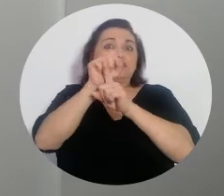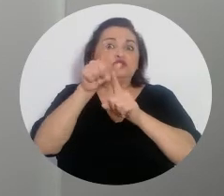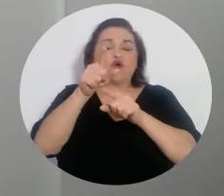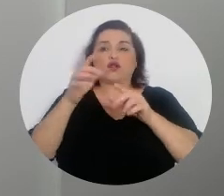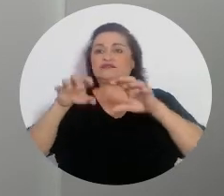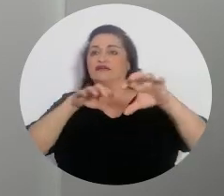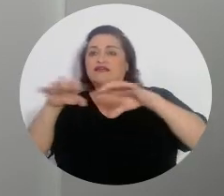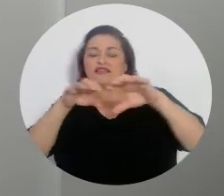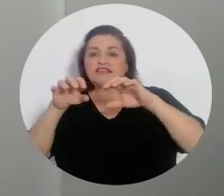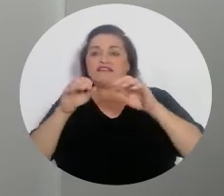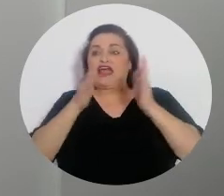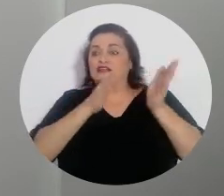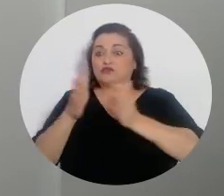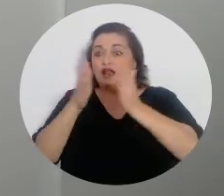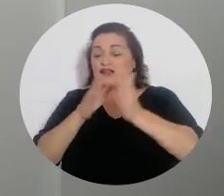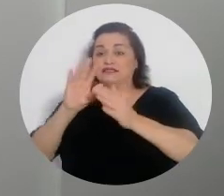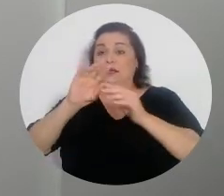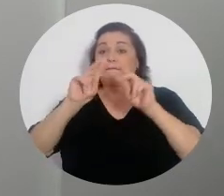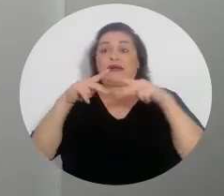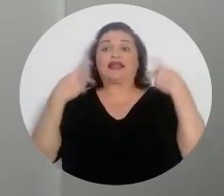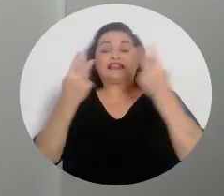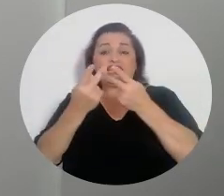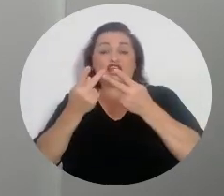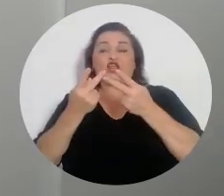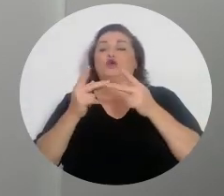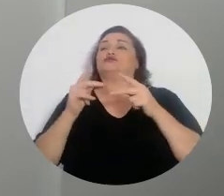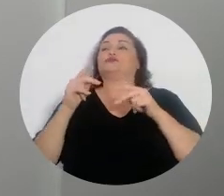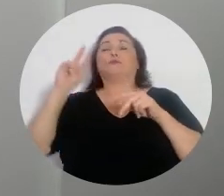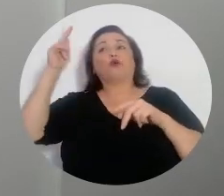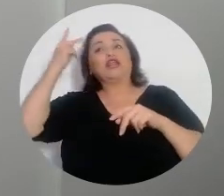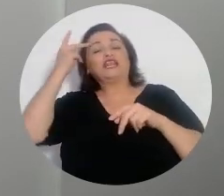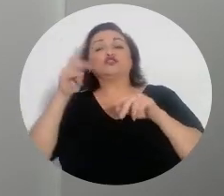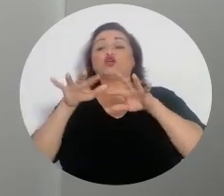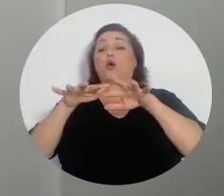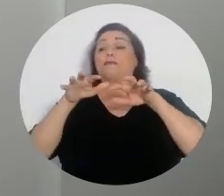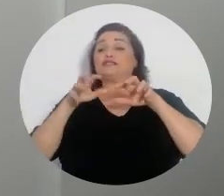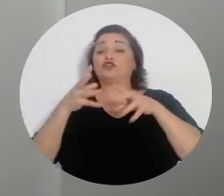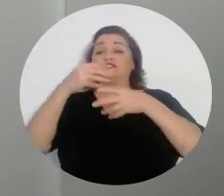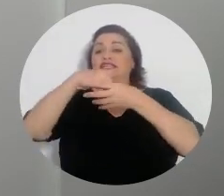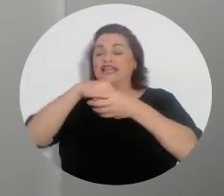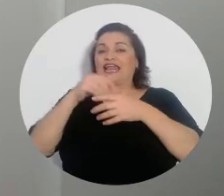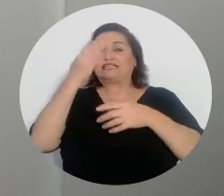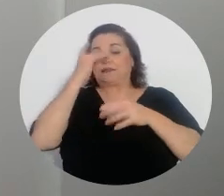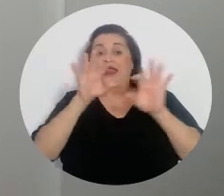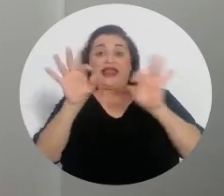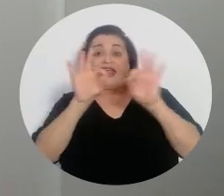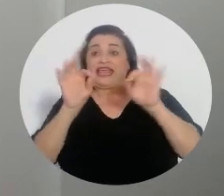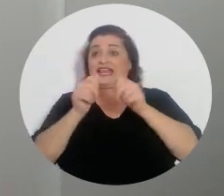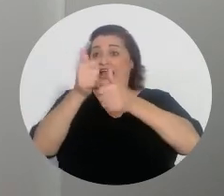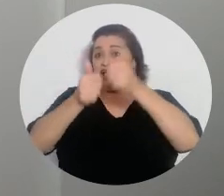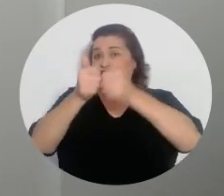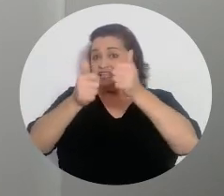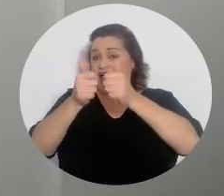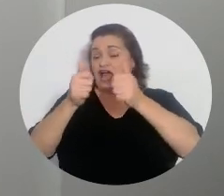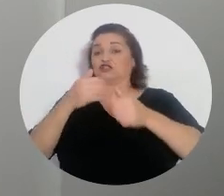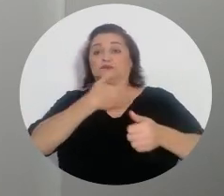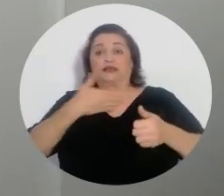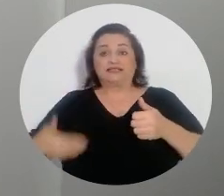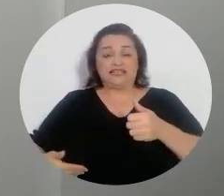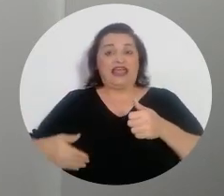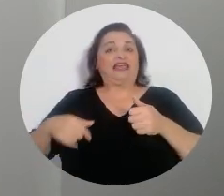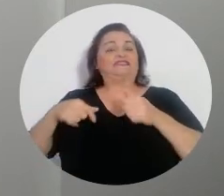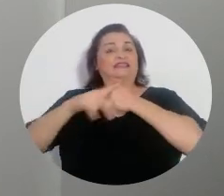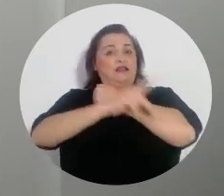organizan los partidos políticos, por ejemplo, las convenciones internas para elegir los candidatos a la presidencia de la República, que se llevan a cabo con